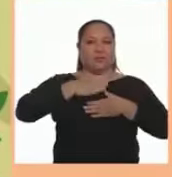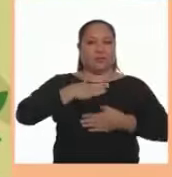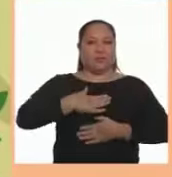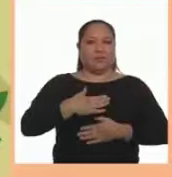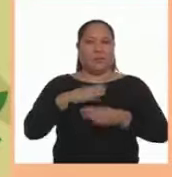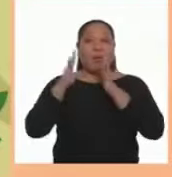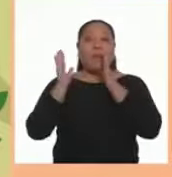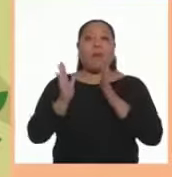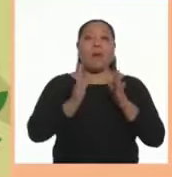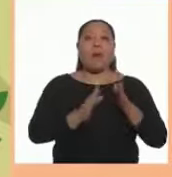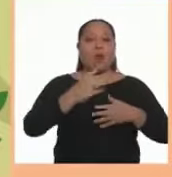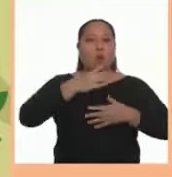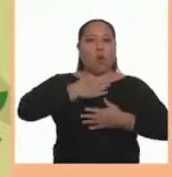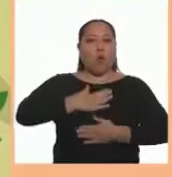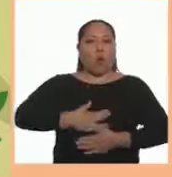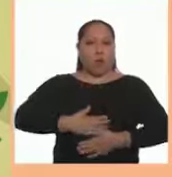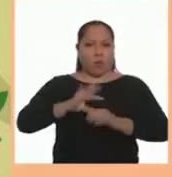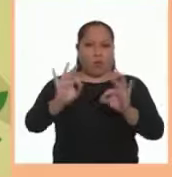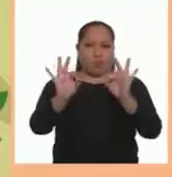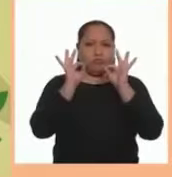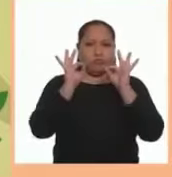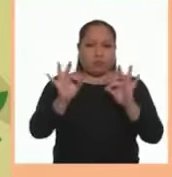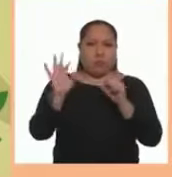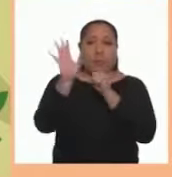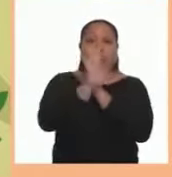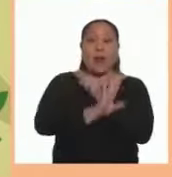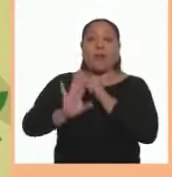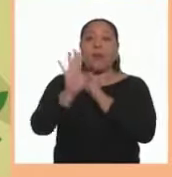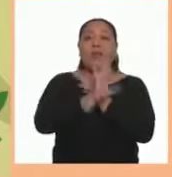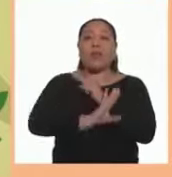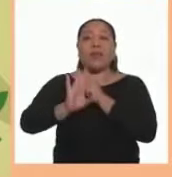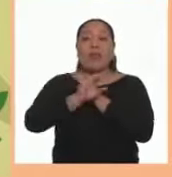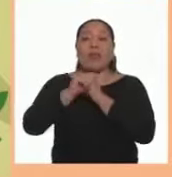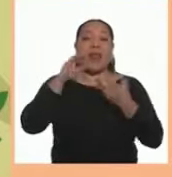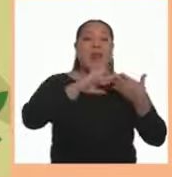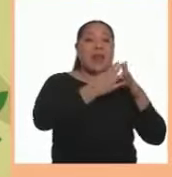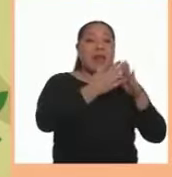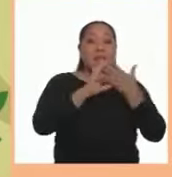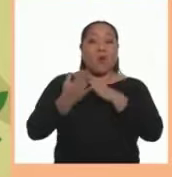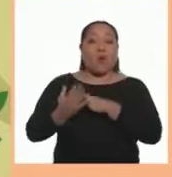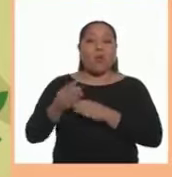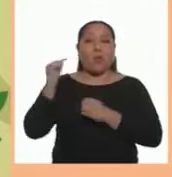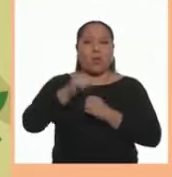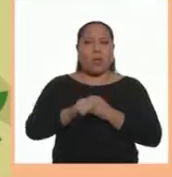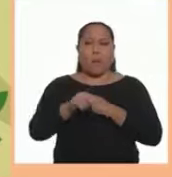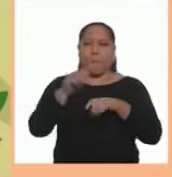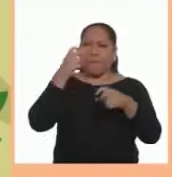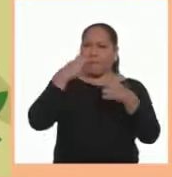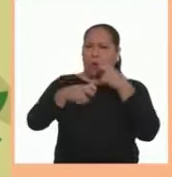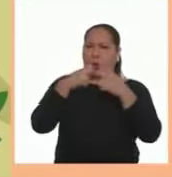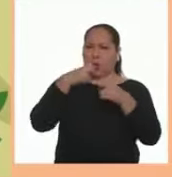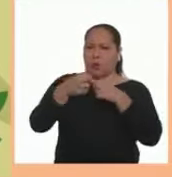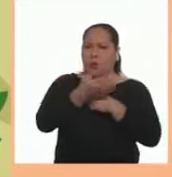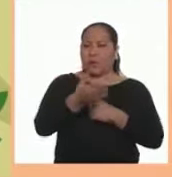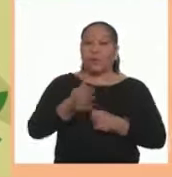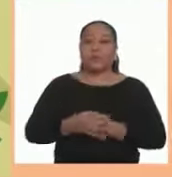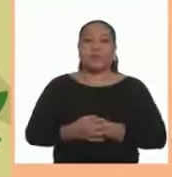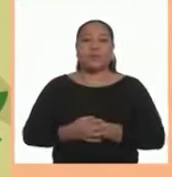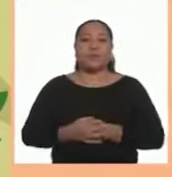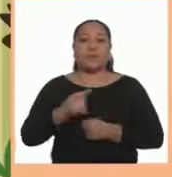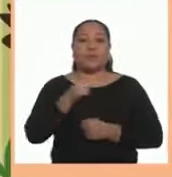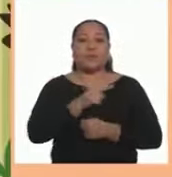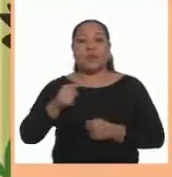alertas Y en forma Preparados físicamente Para proteger a nuestra comunidad De las